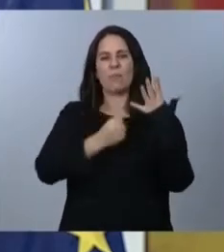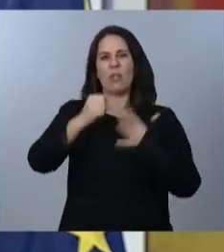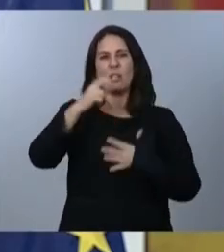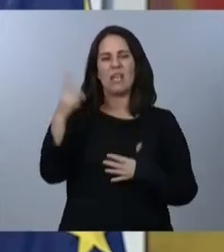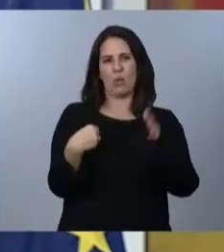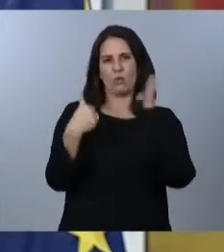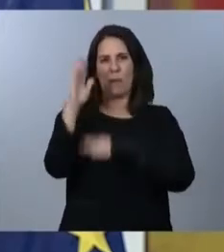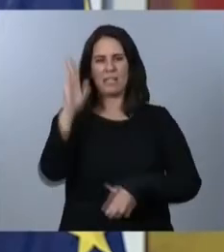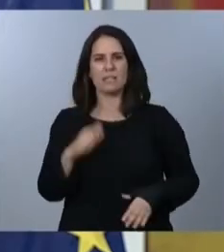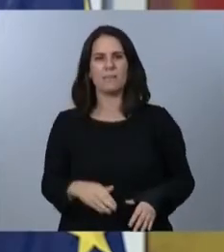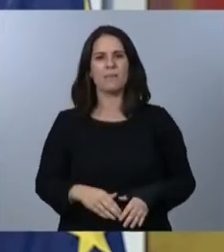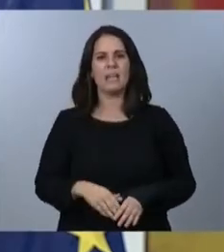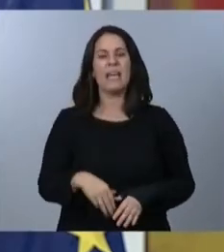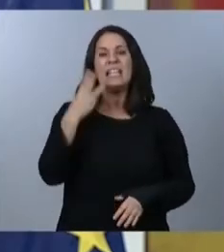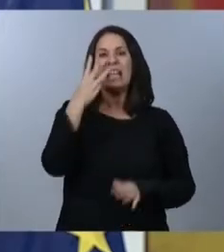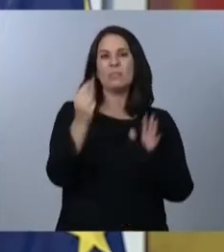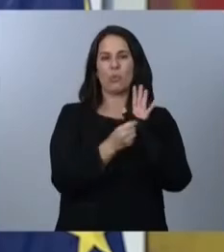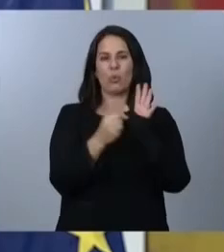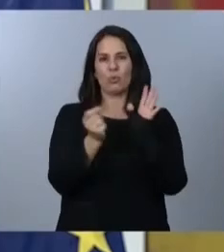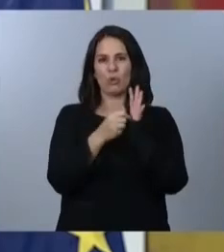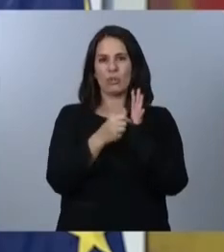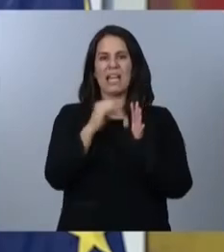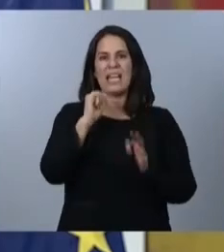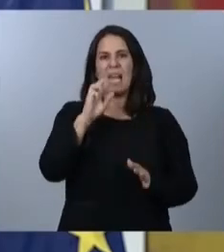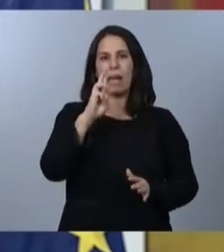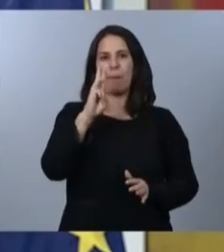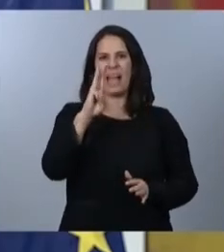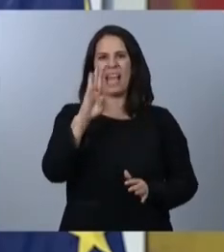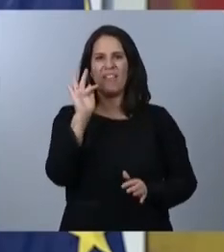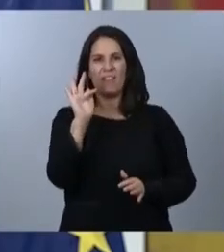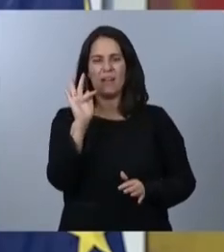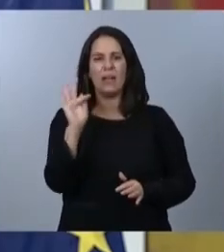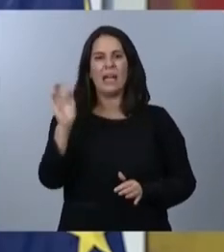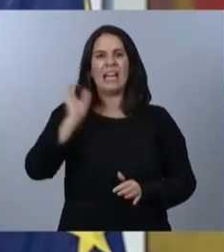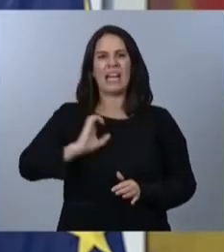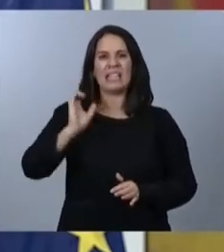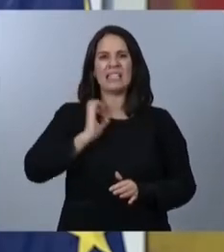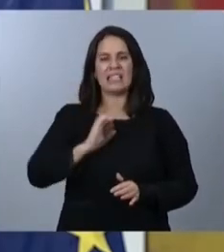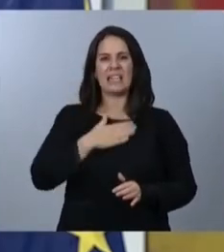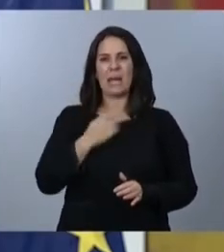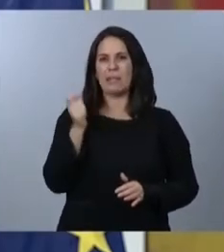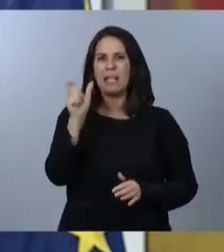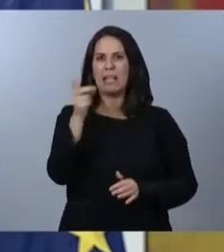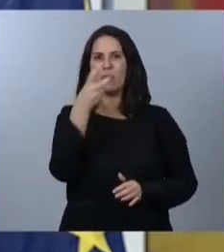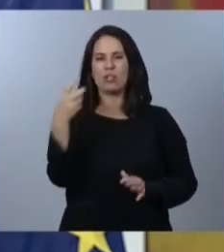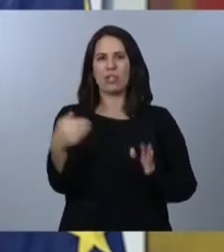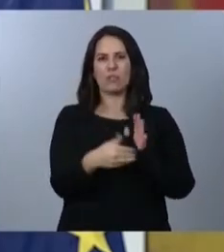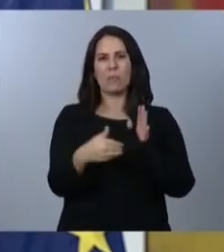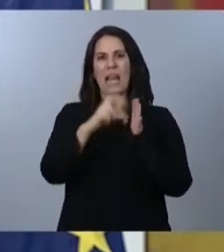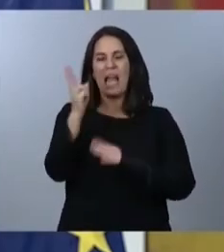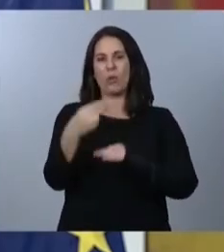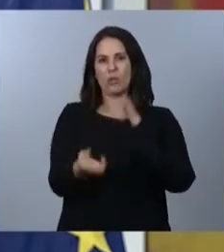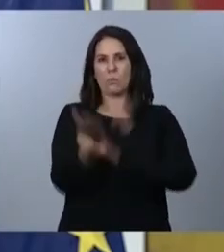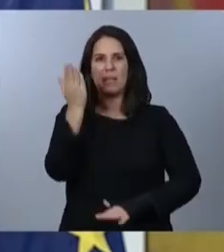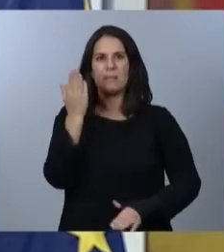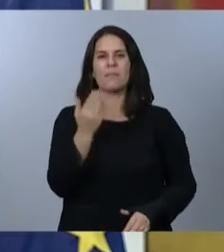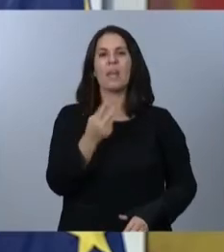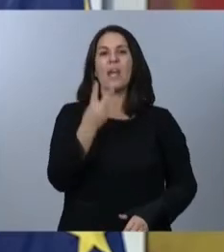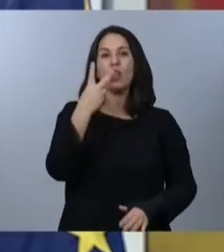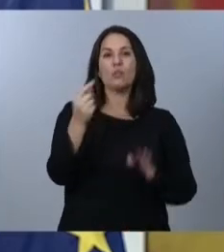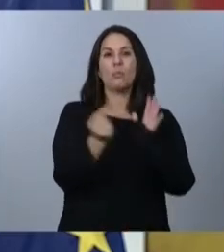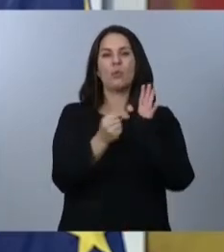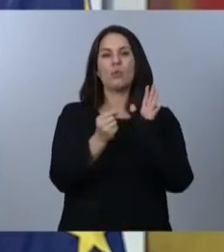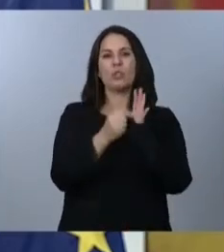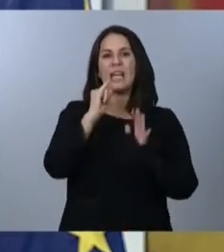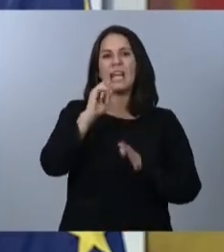Subimos tres puntos el IRPF para rentas del capital de más de doscientos mil euros. Subimos dos puntos el IRPF